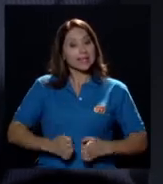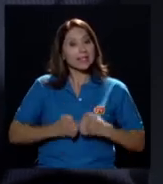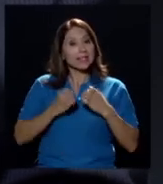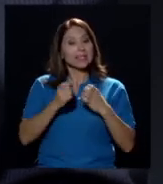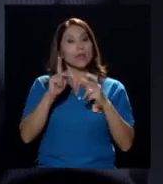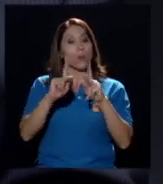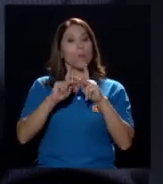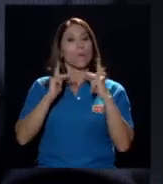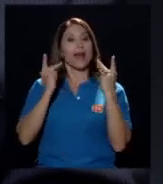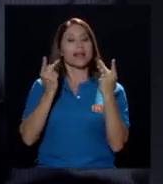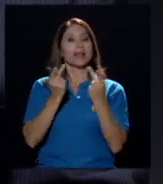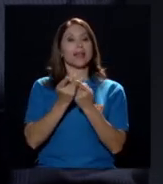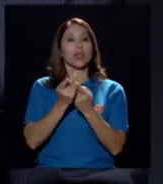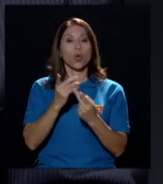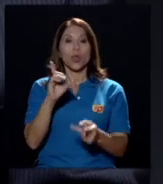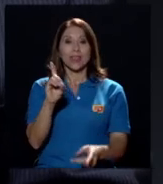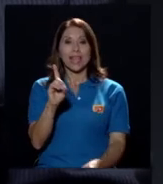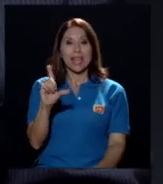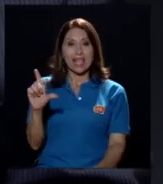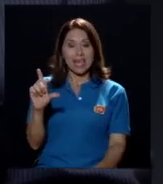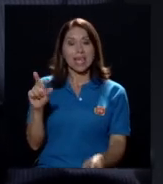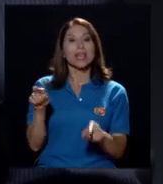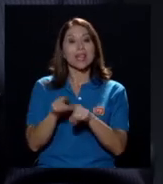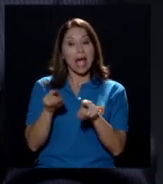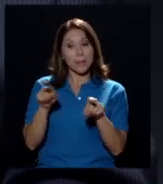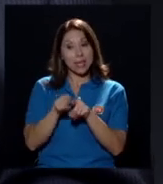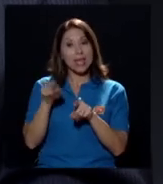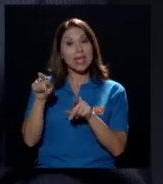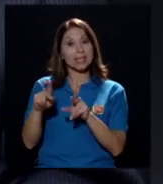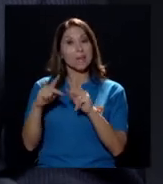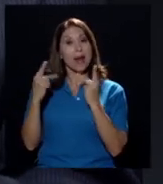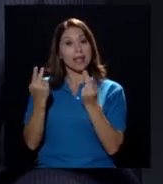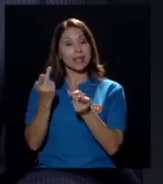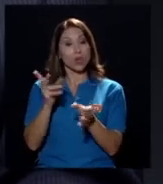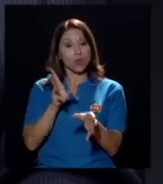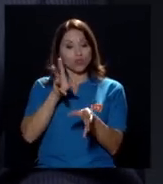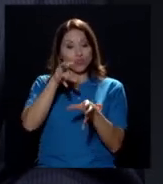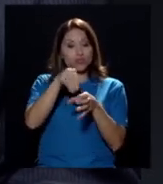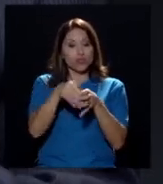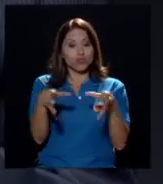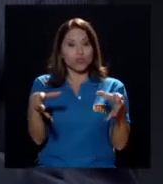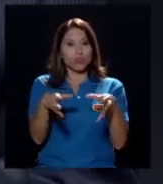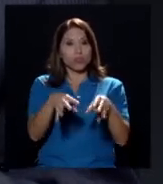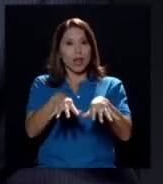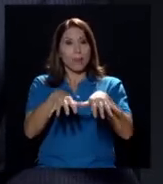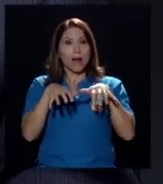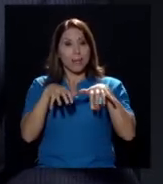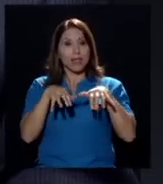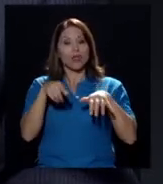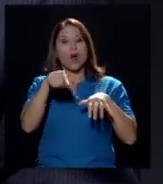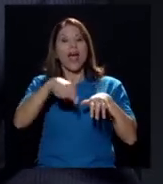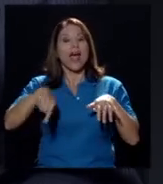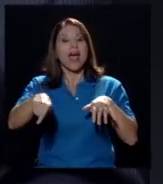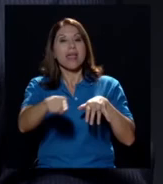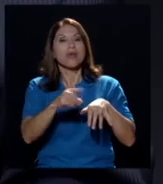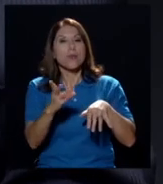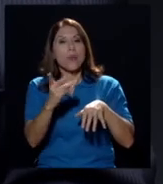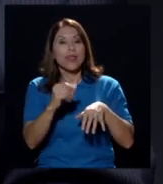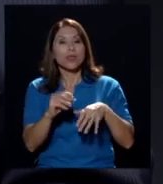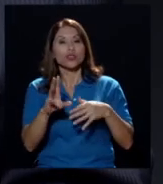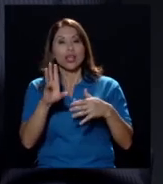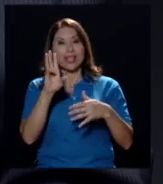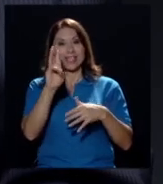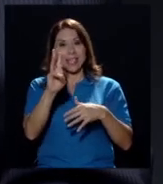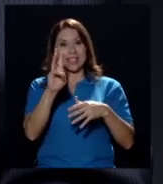Linke, también ese partido entró al Parlamento. Es decir, en ese Parlamento tenemos seis partidos. En